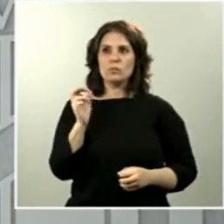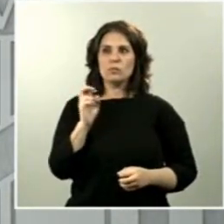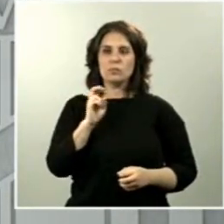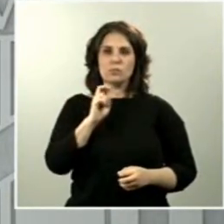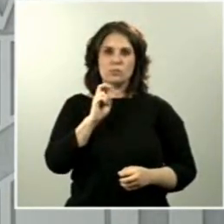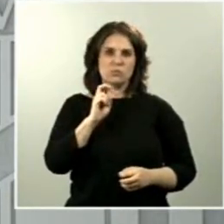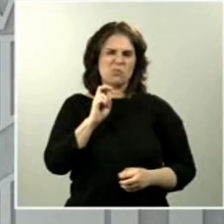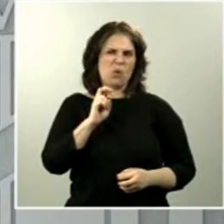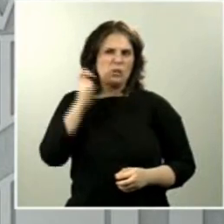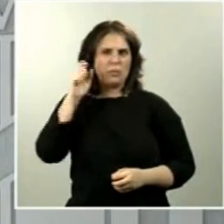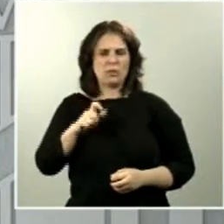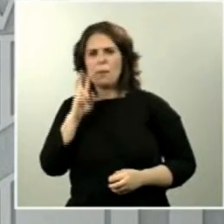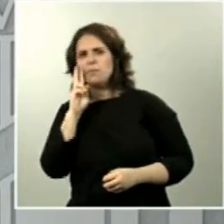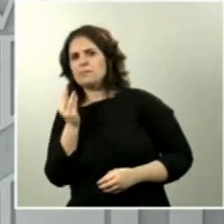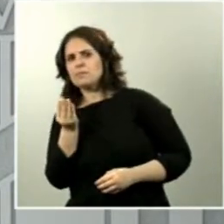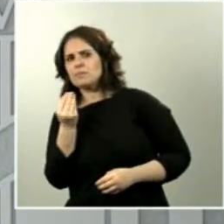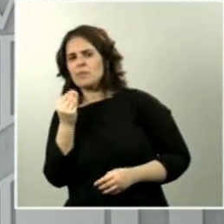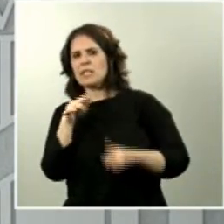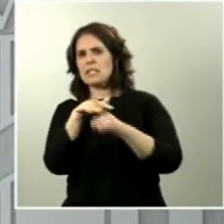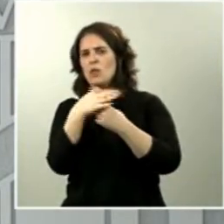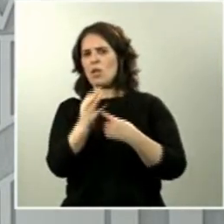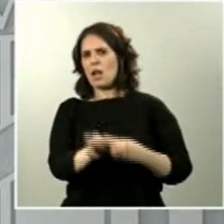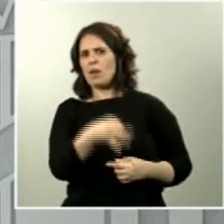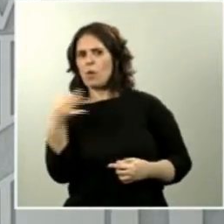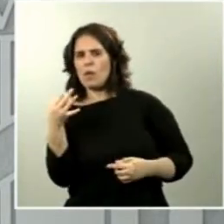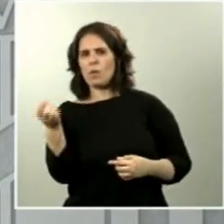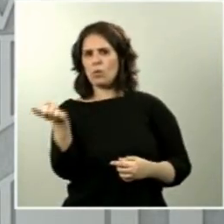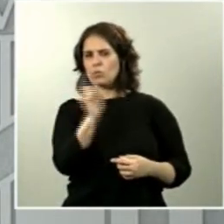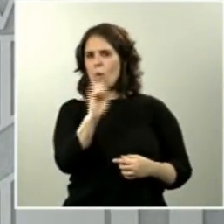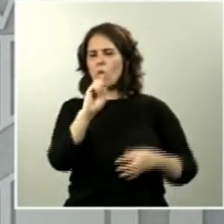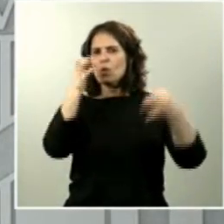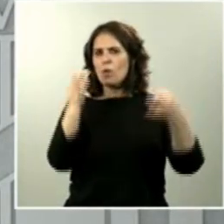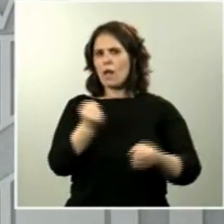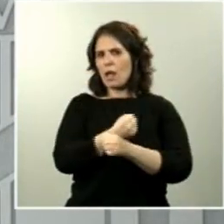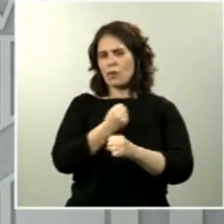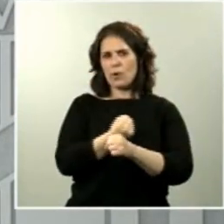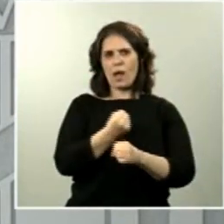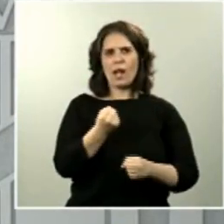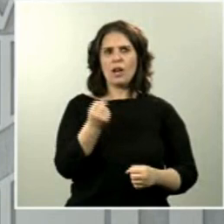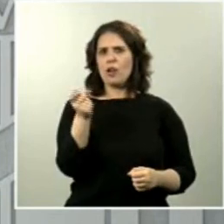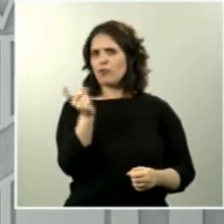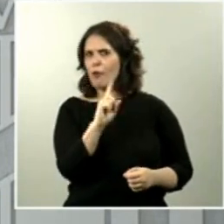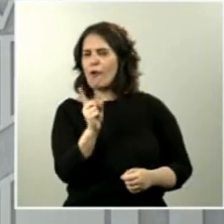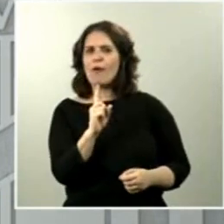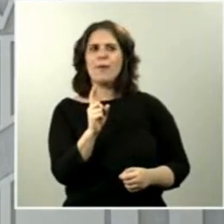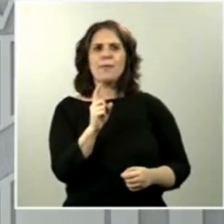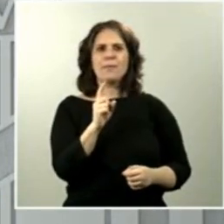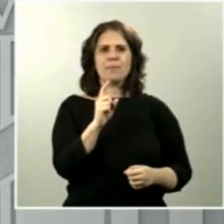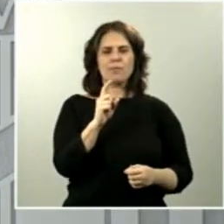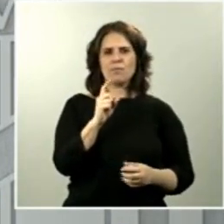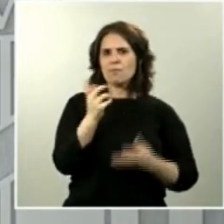las condiciones adecuadas, el clima adecuado, la seguridad laboral oportuna para el desarrollo de la actividad,